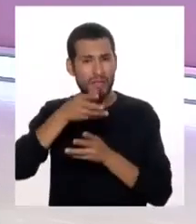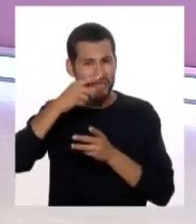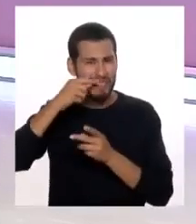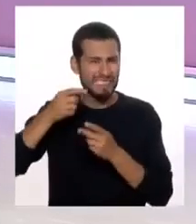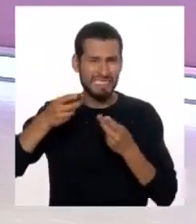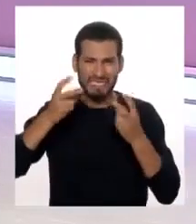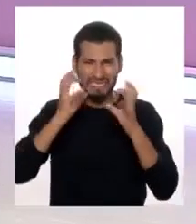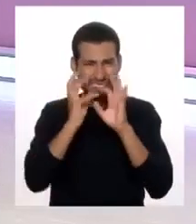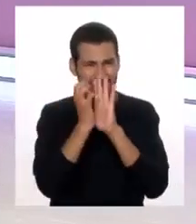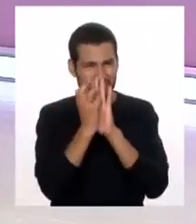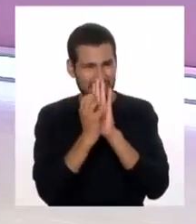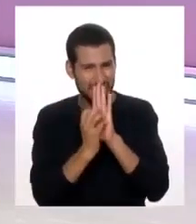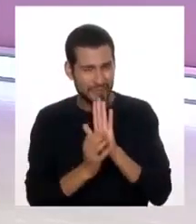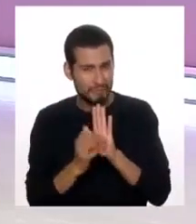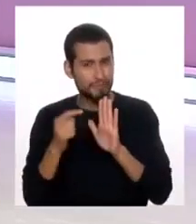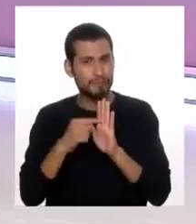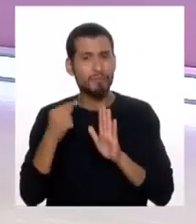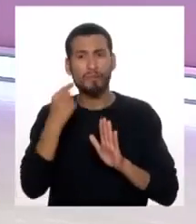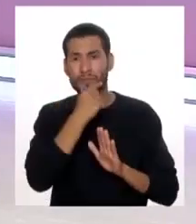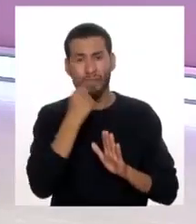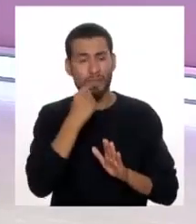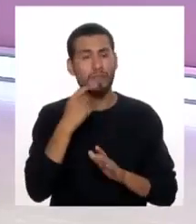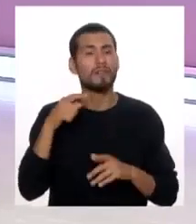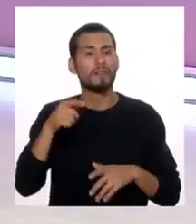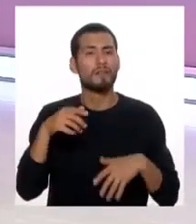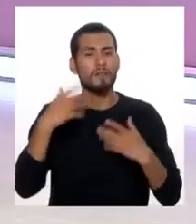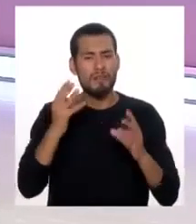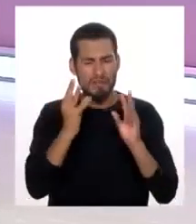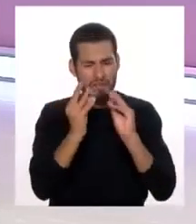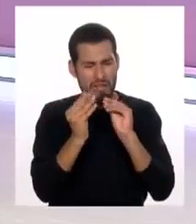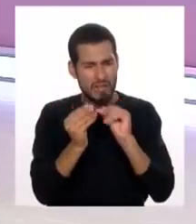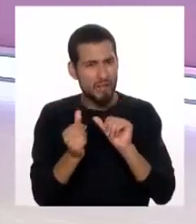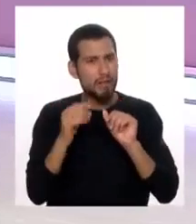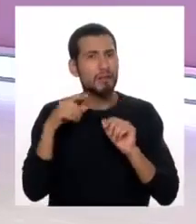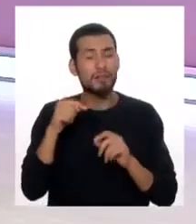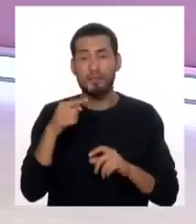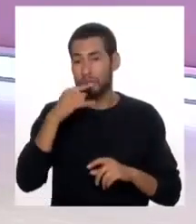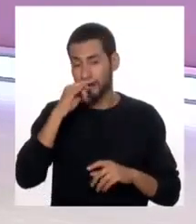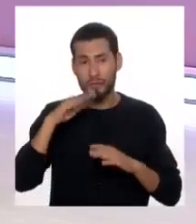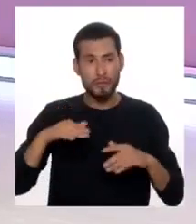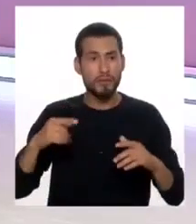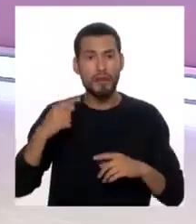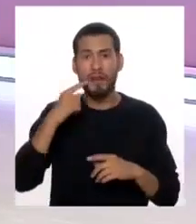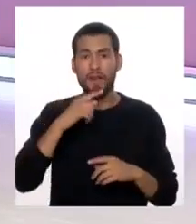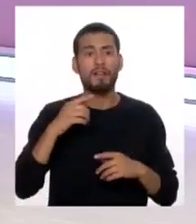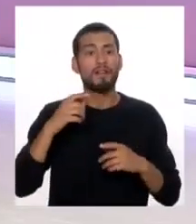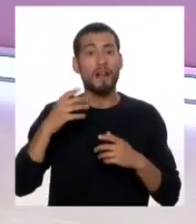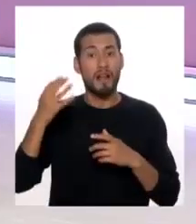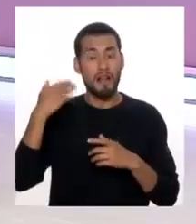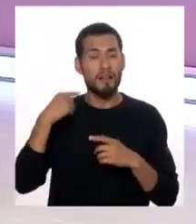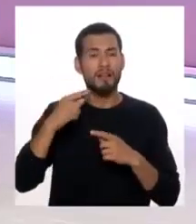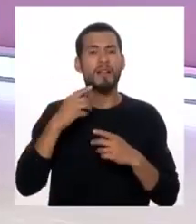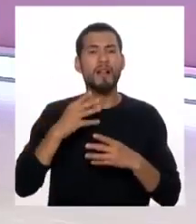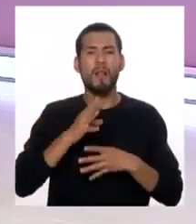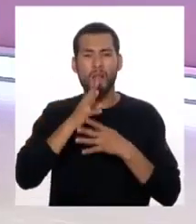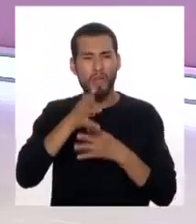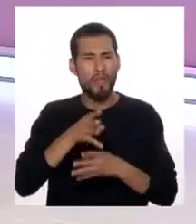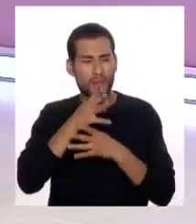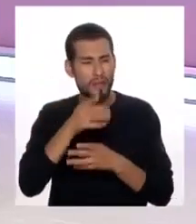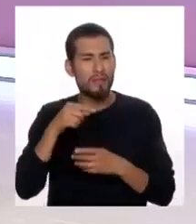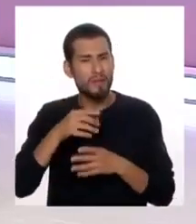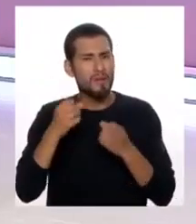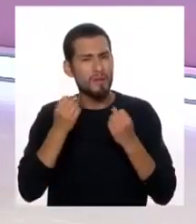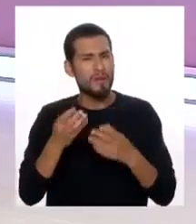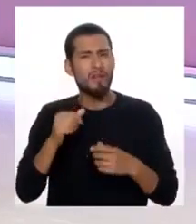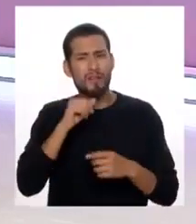tan erosivo que los dientes terminan en erosión, sobre todo en los dientes anteriores, con serestomía, poca salivación, queilitis por la